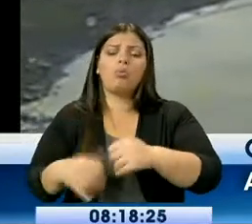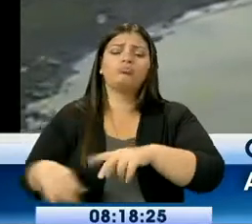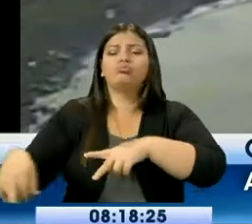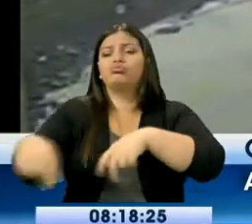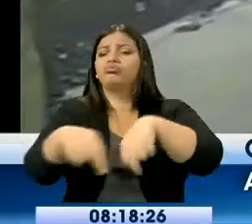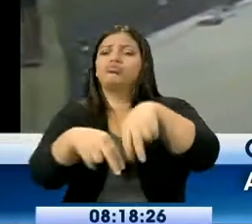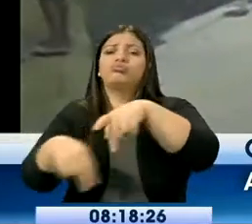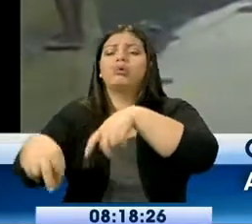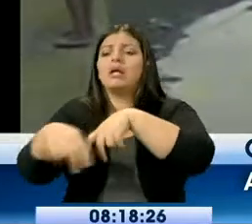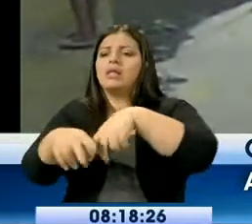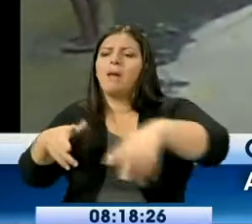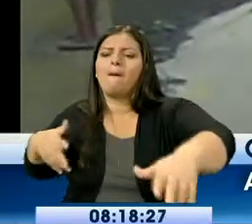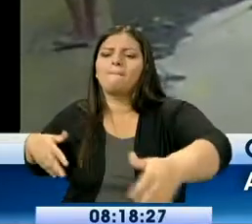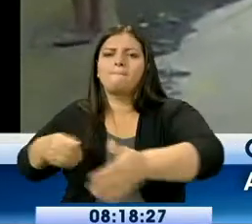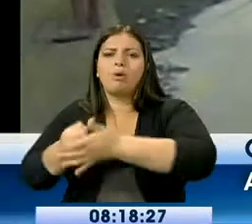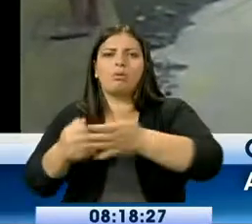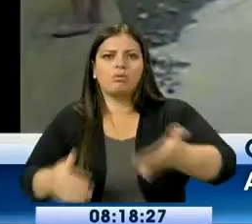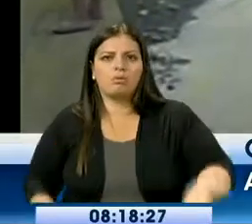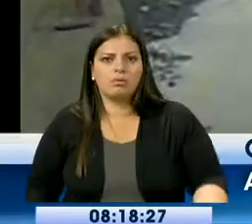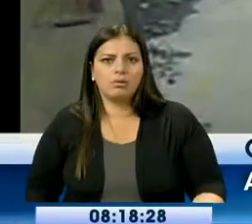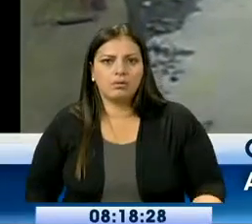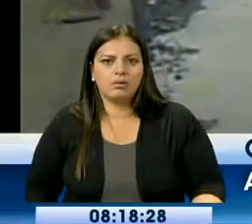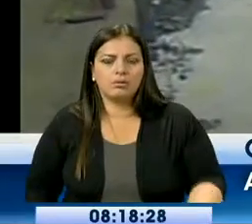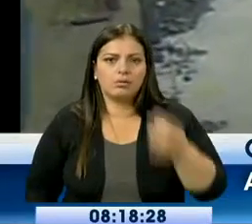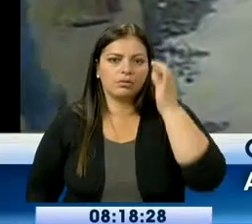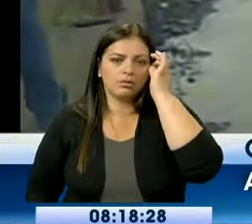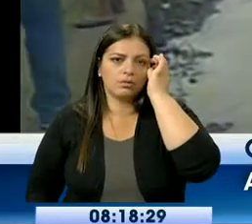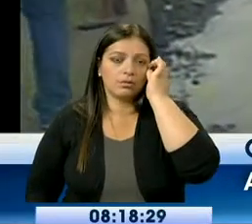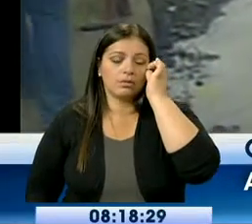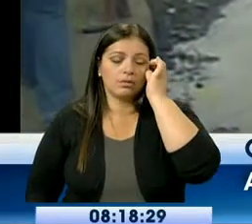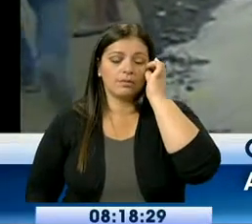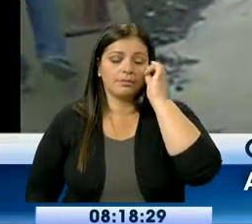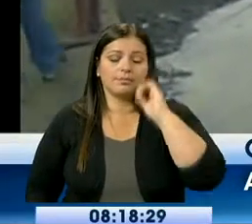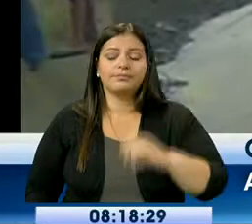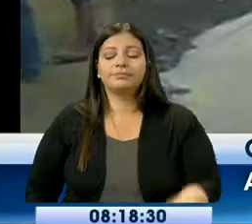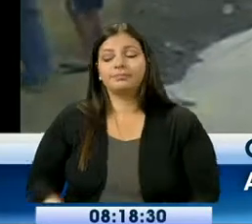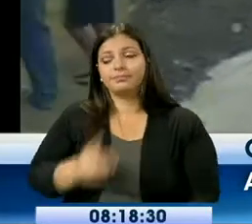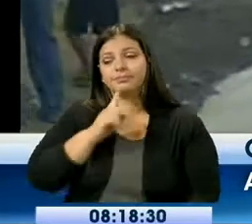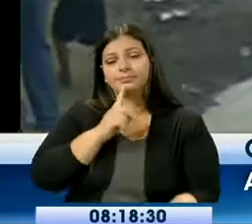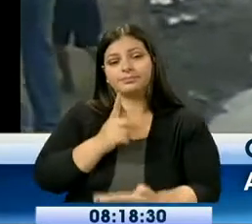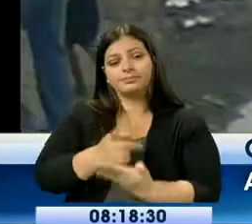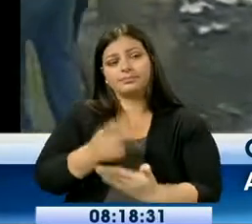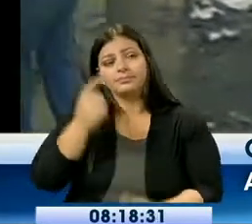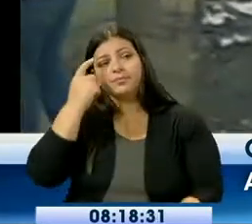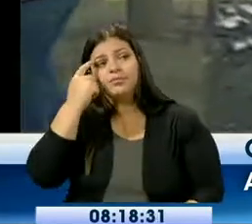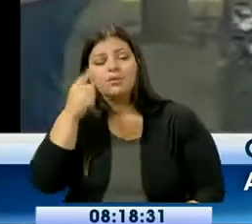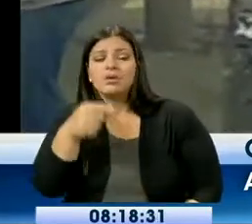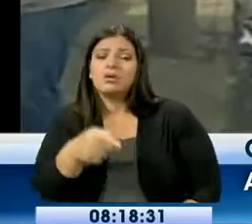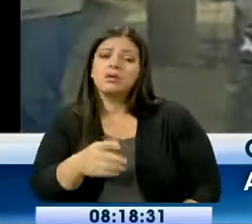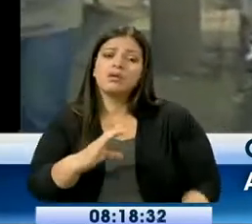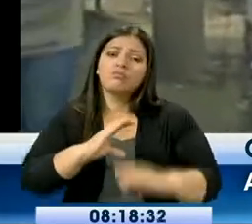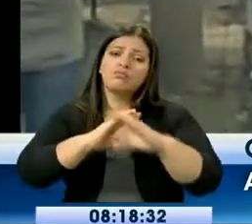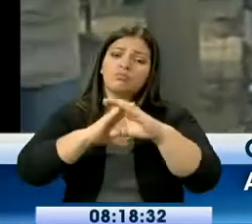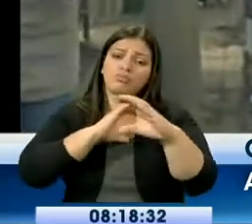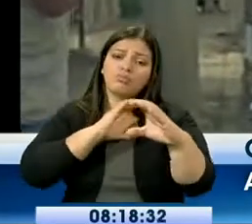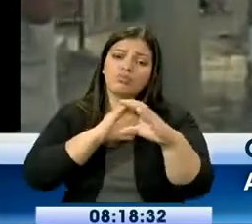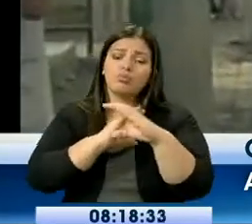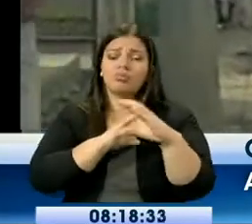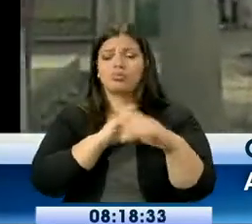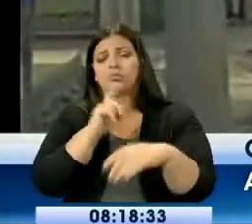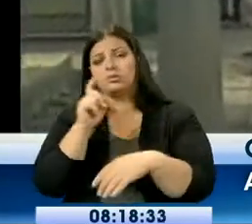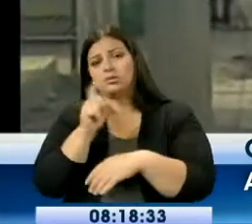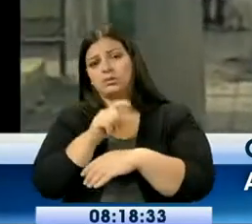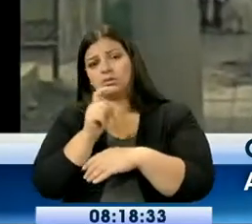deberían haber tantas bucetas que son recoger entre ellos, qué sé yo, 10 dólares, 20 dólares, para que ellos mismos manden un relleno.